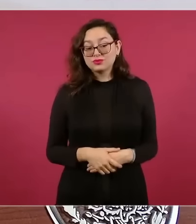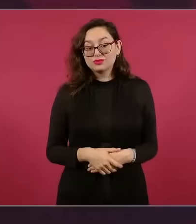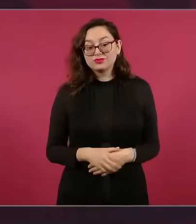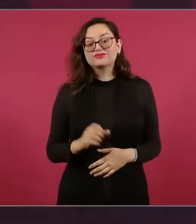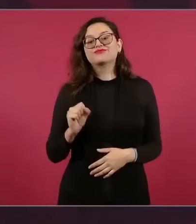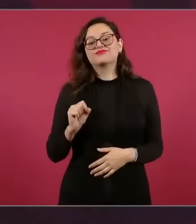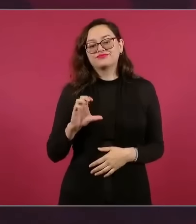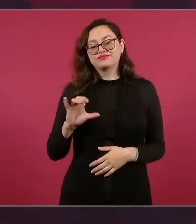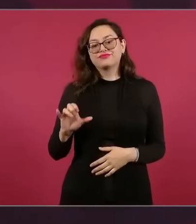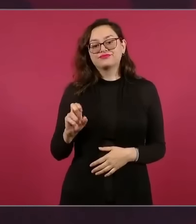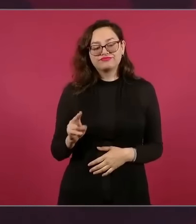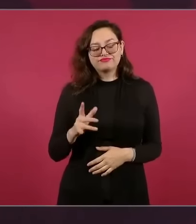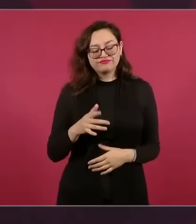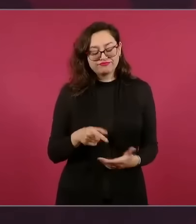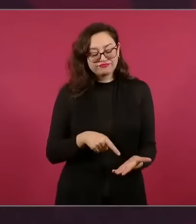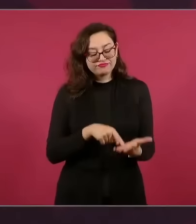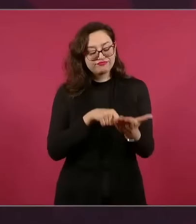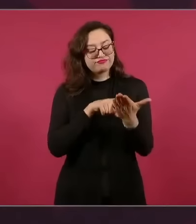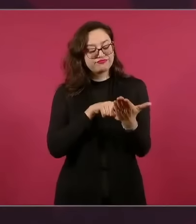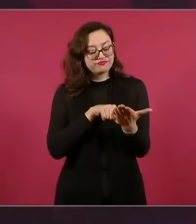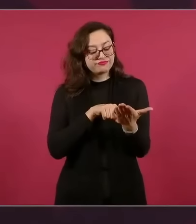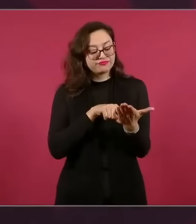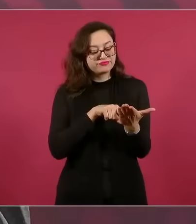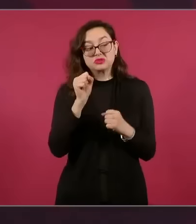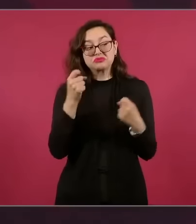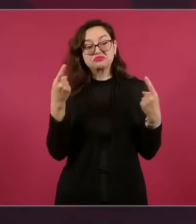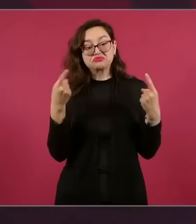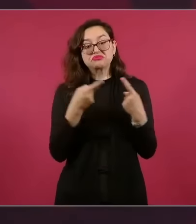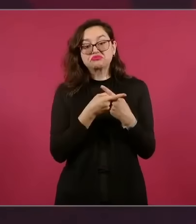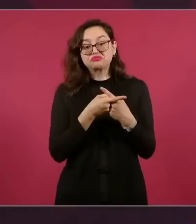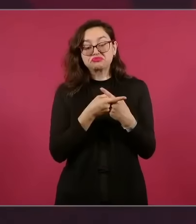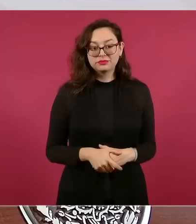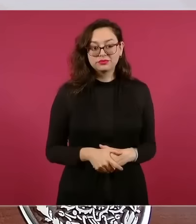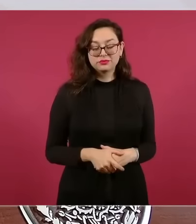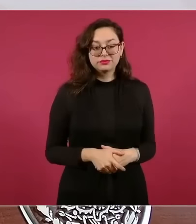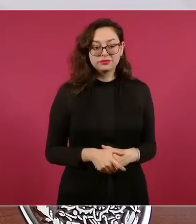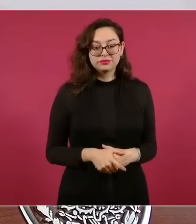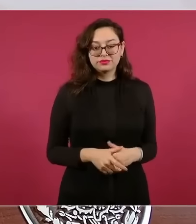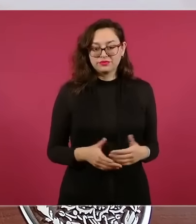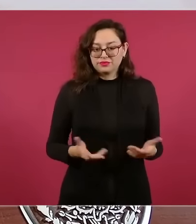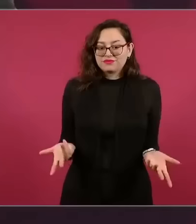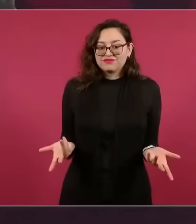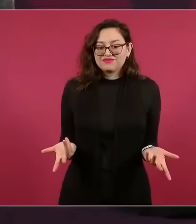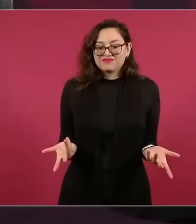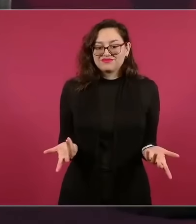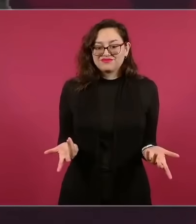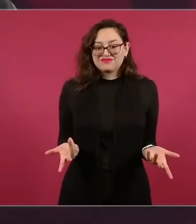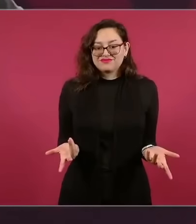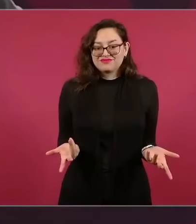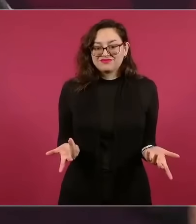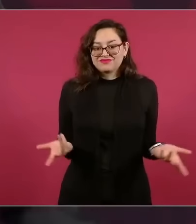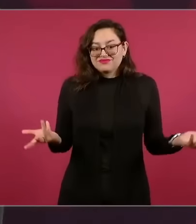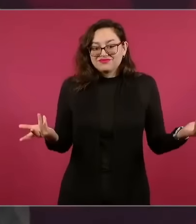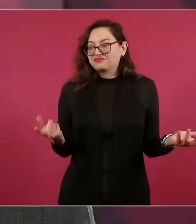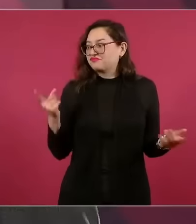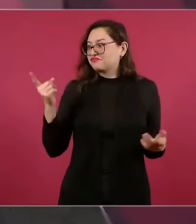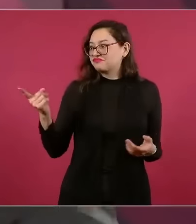Aprobada la ley eléctrica, la anulan. Pues, entonces, ¿qué queda?